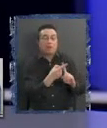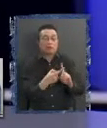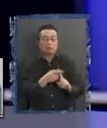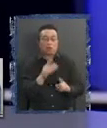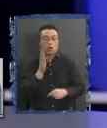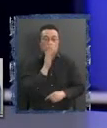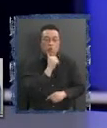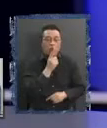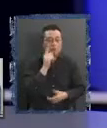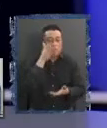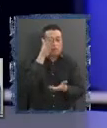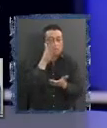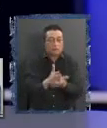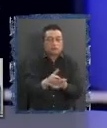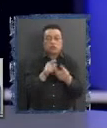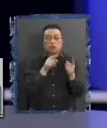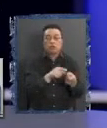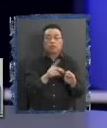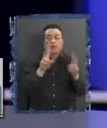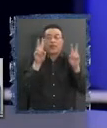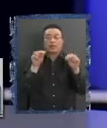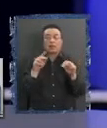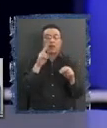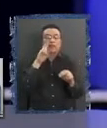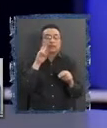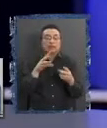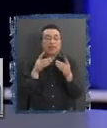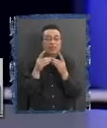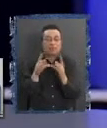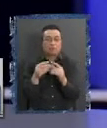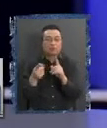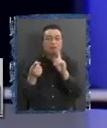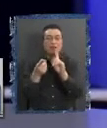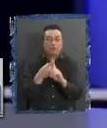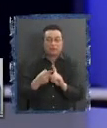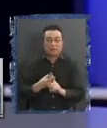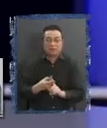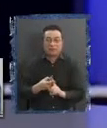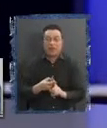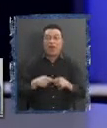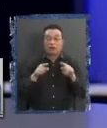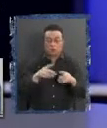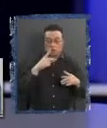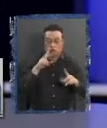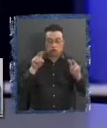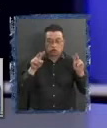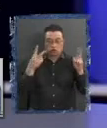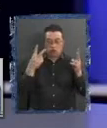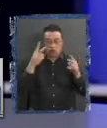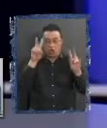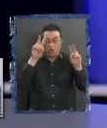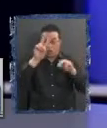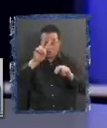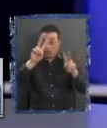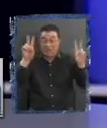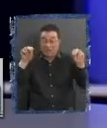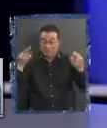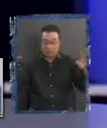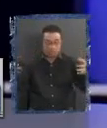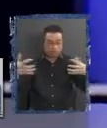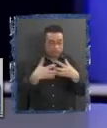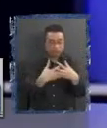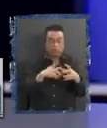definido este tema sin una democracia participativa. Está mezclando dos temas que no tienen que ver. Un tema es la